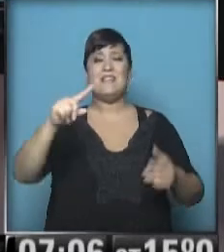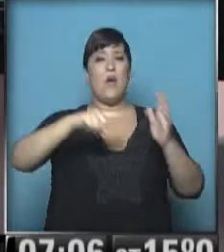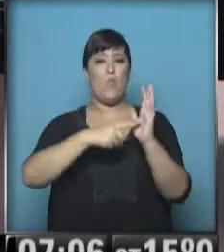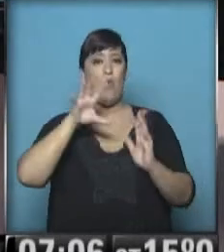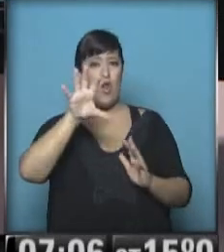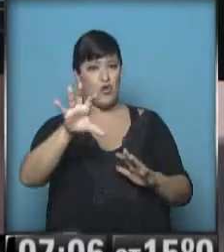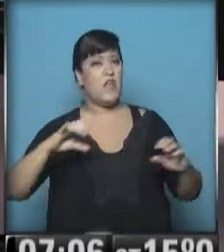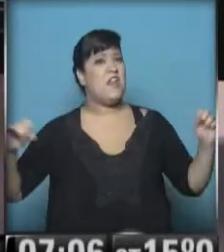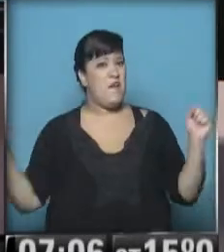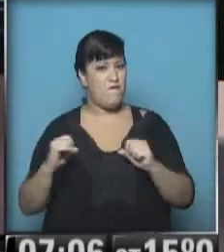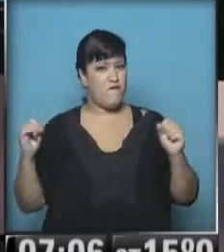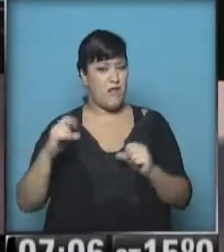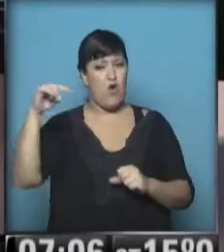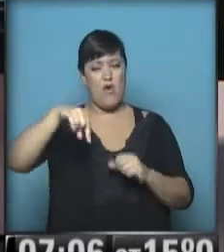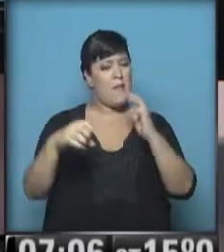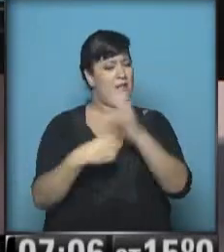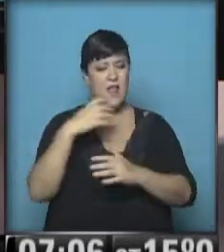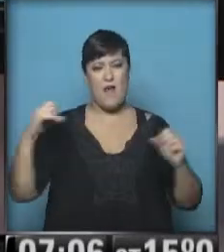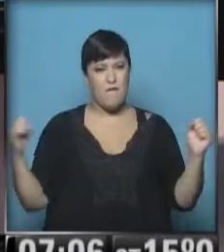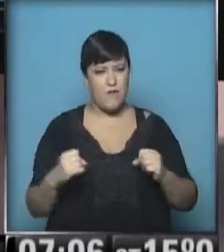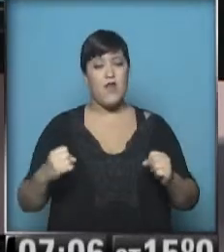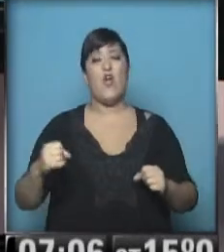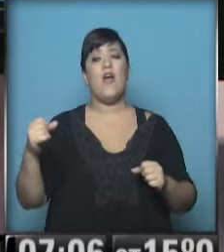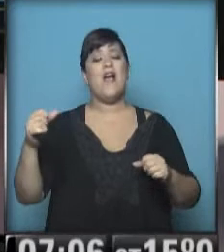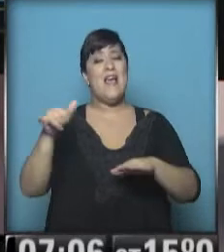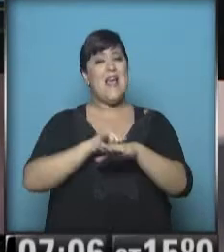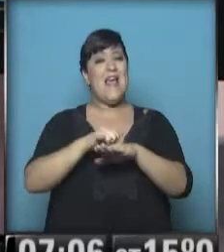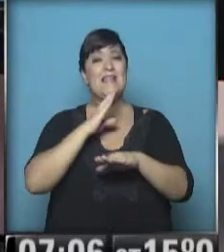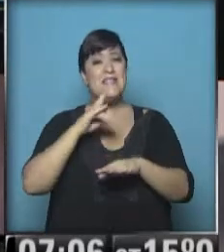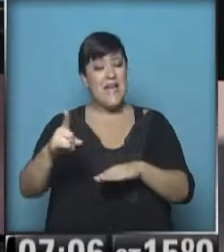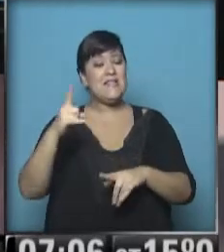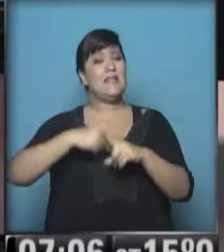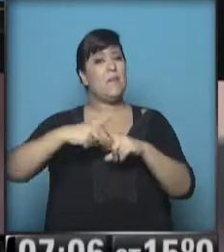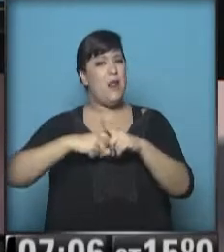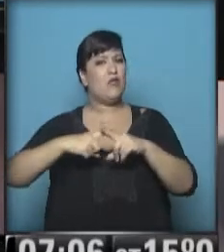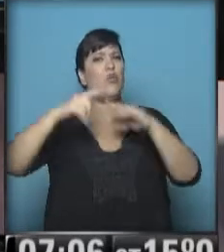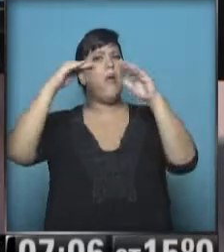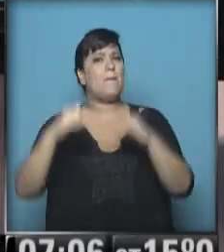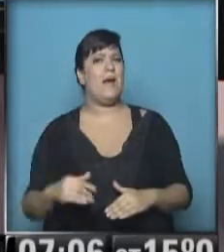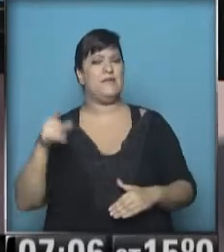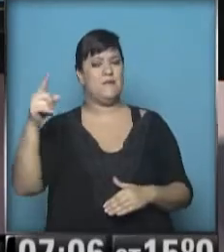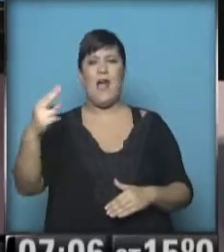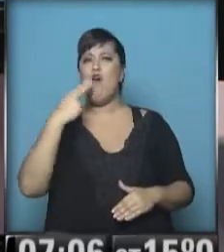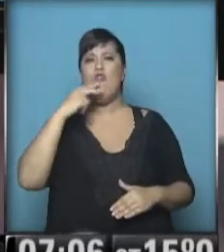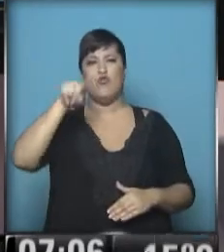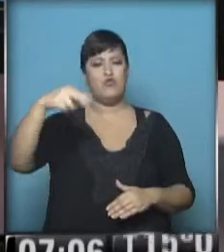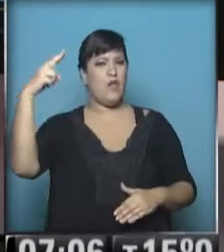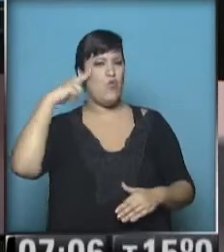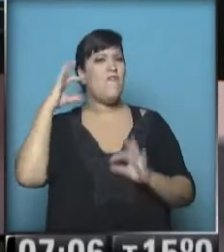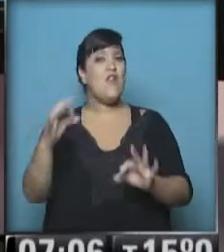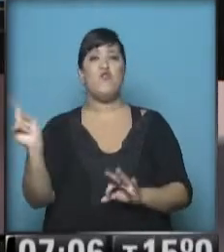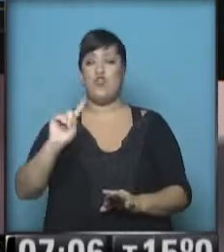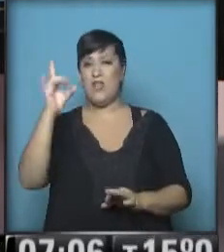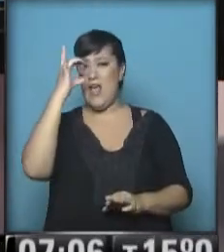Aires. Fresquita la mañana, ¿eh? En E6 a la temperatura más baja de esta zona. 11, 9, no llega a los 12.